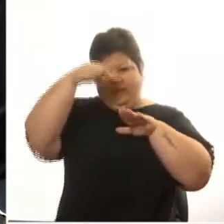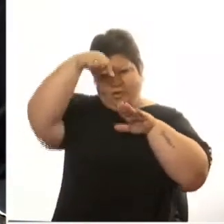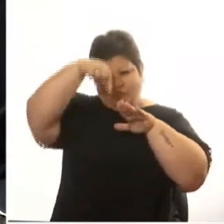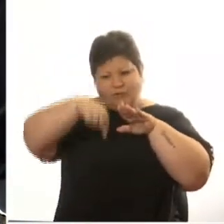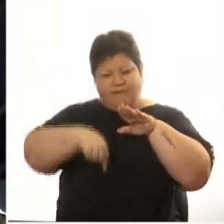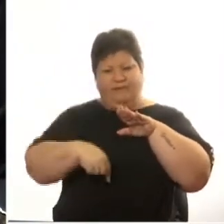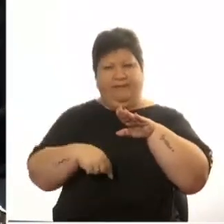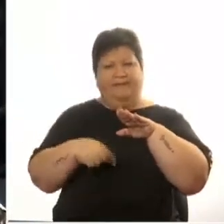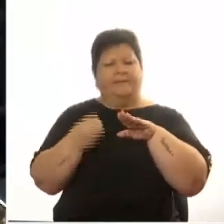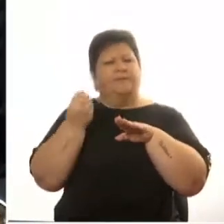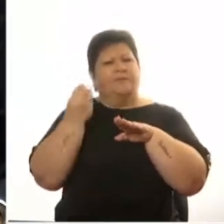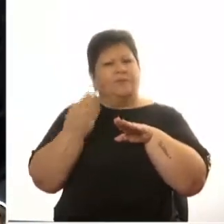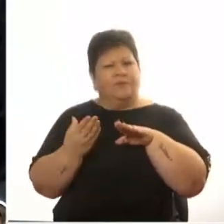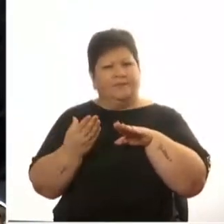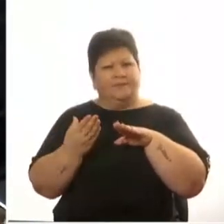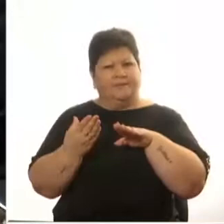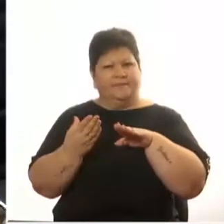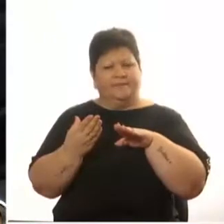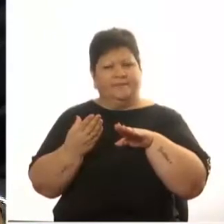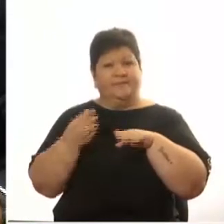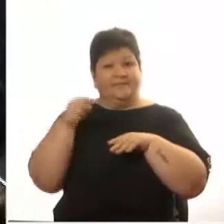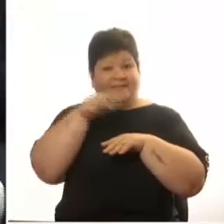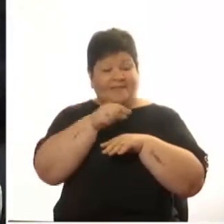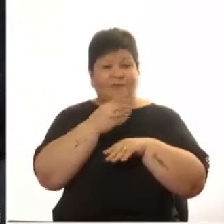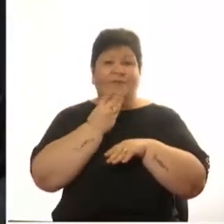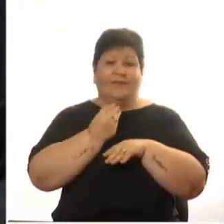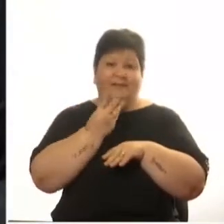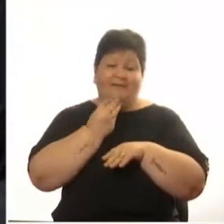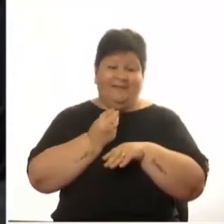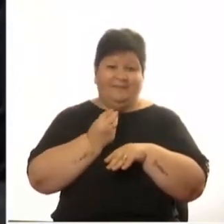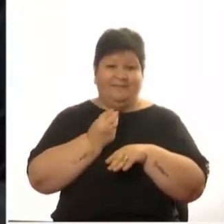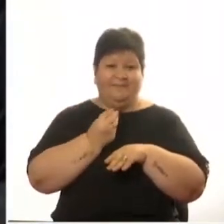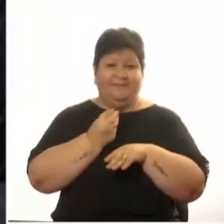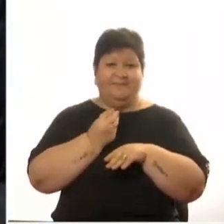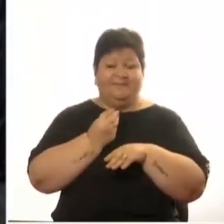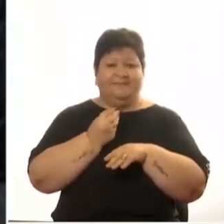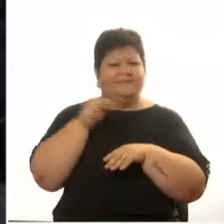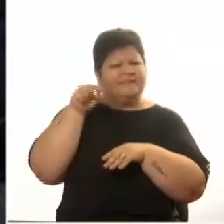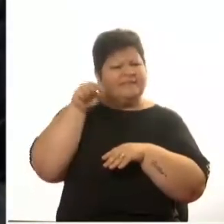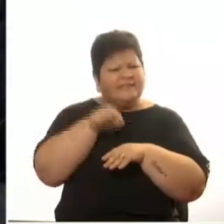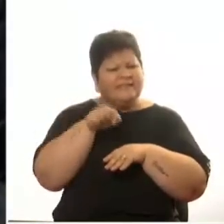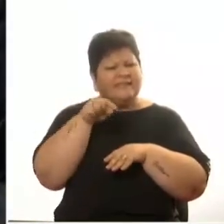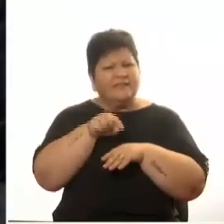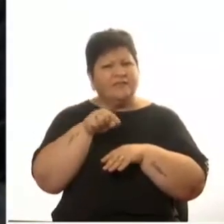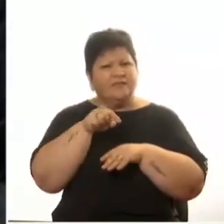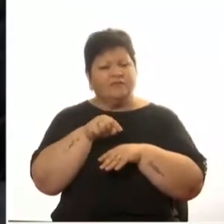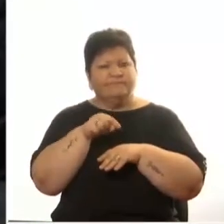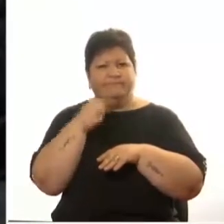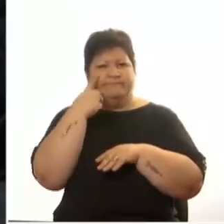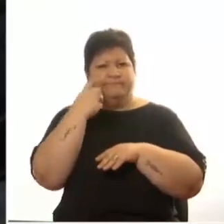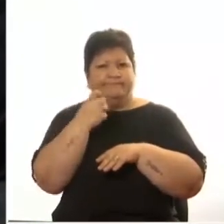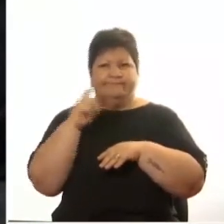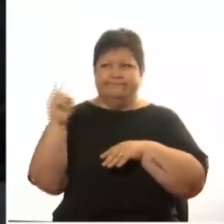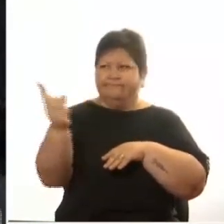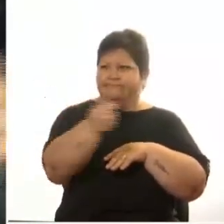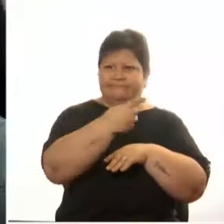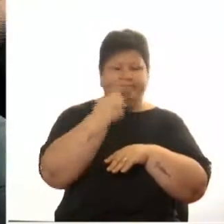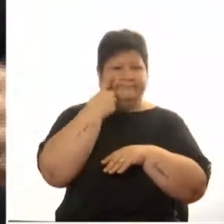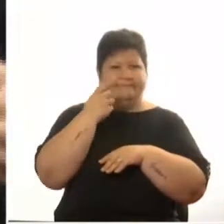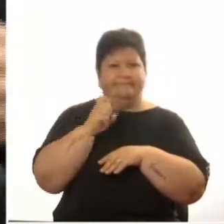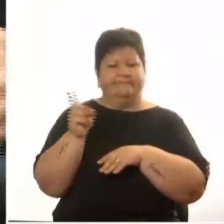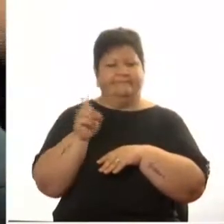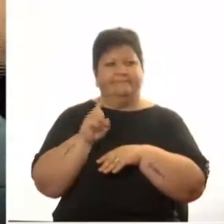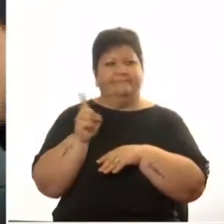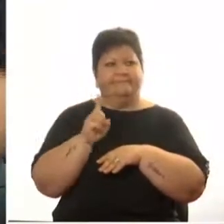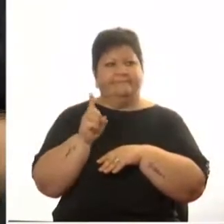¿por qué? porque eso es Israel y eso es lo que quizás no nos damos cuenta quienes